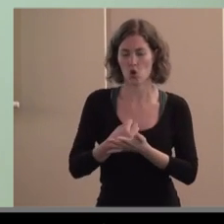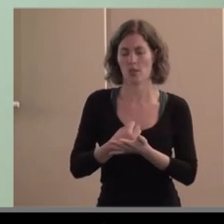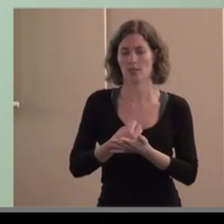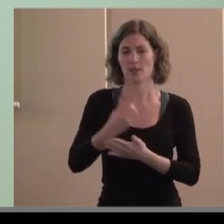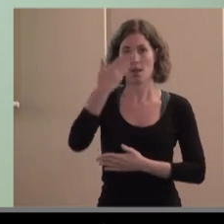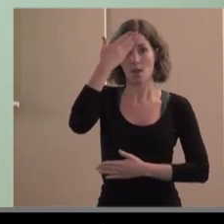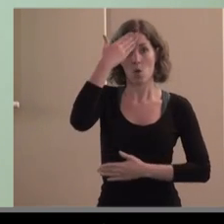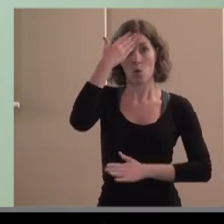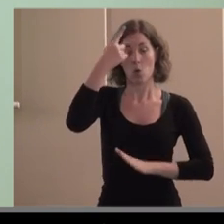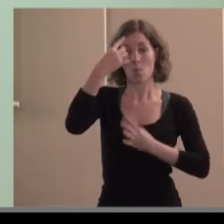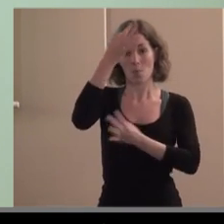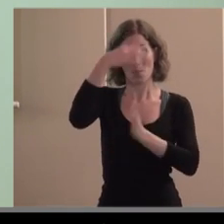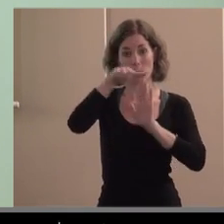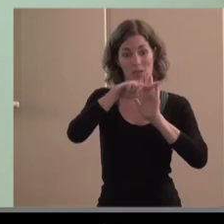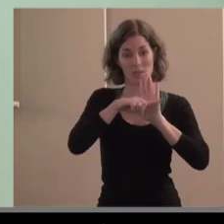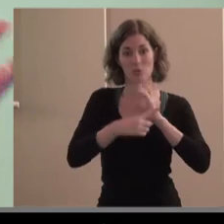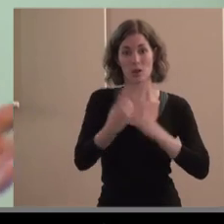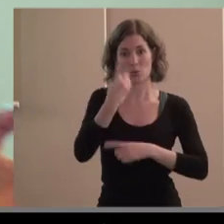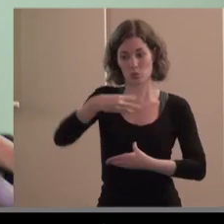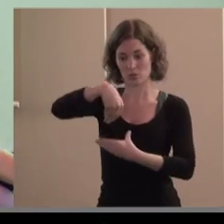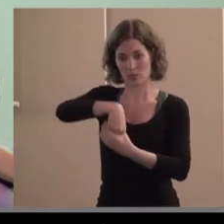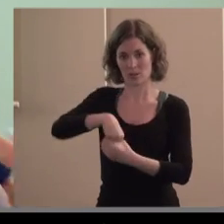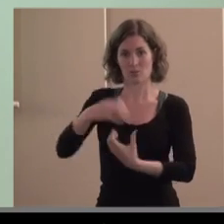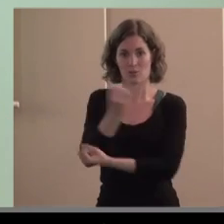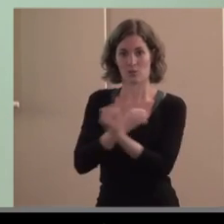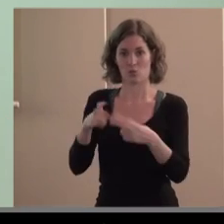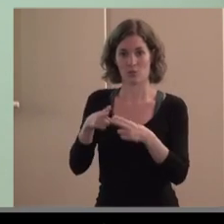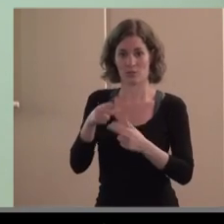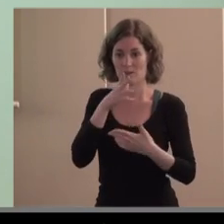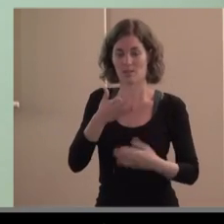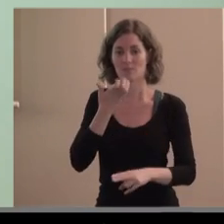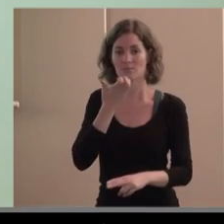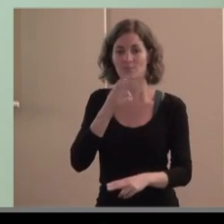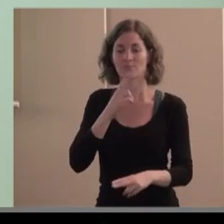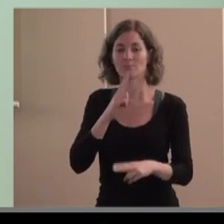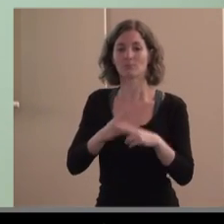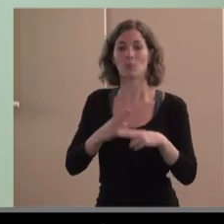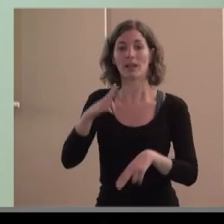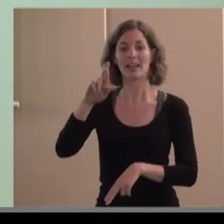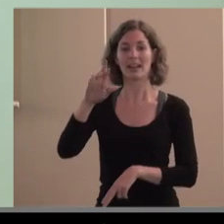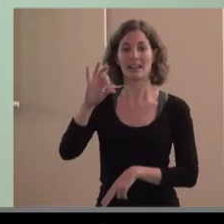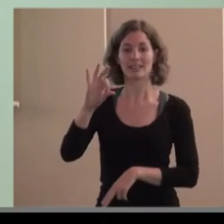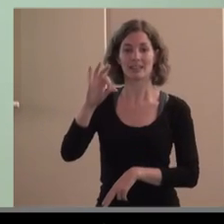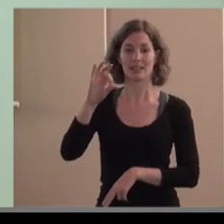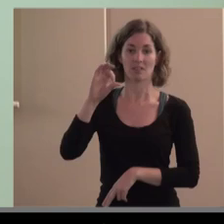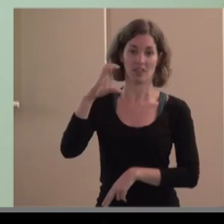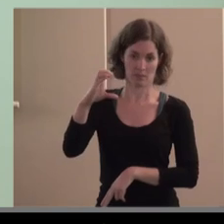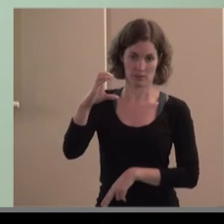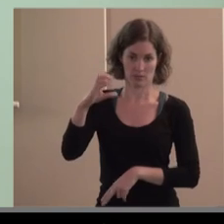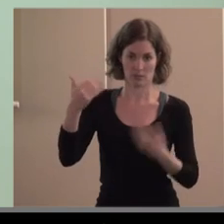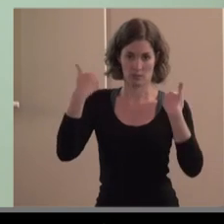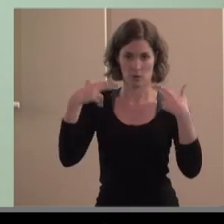principios que tienen que ver con la economía social y que hoy se llaman RCE que después lo veremos posiblemente difícilmente estaríamos en una crisis